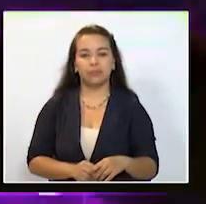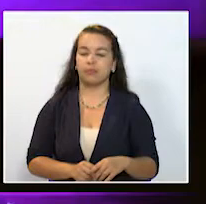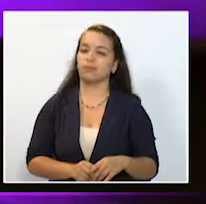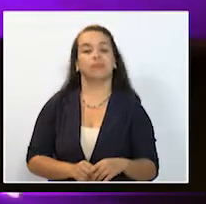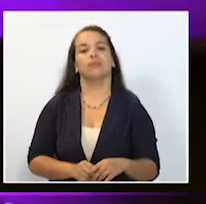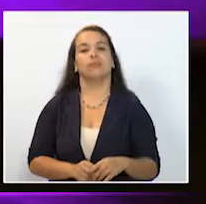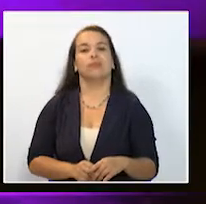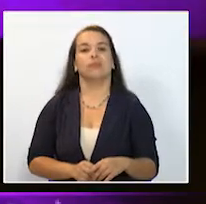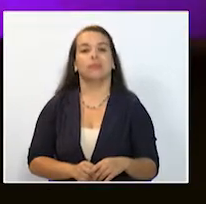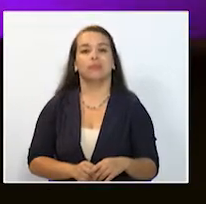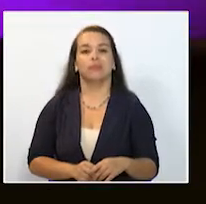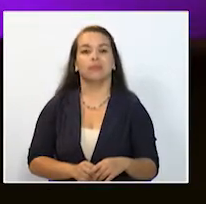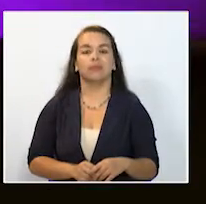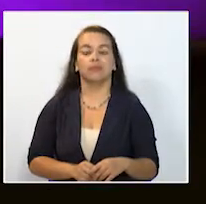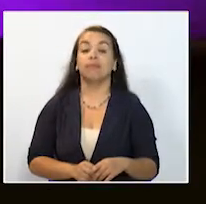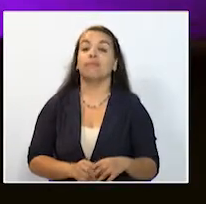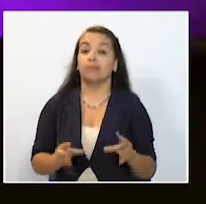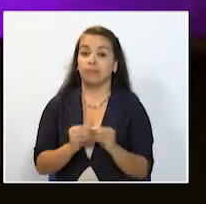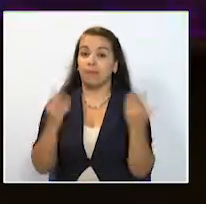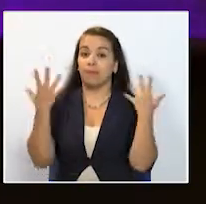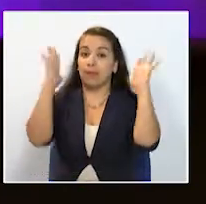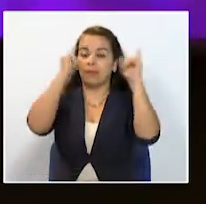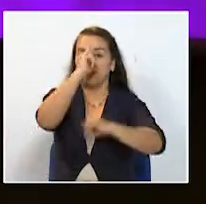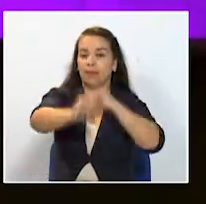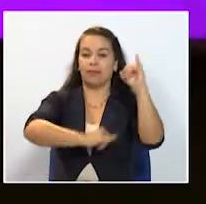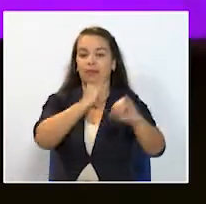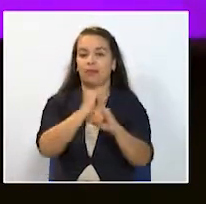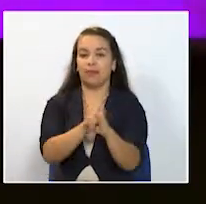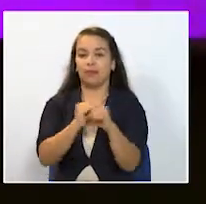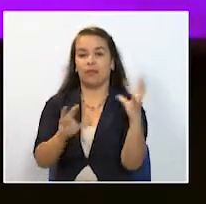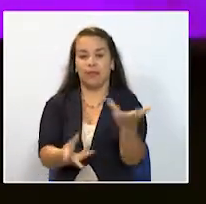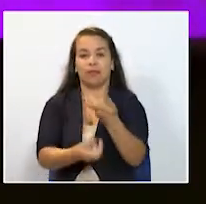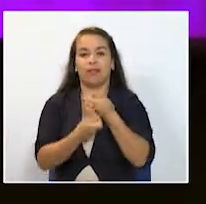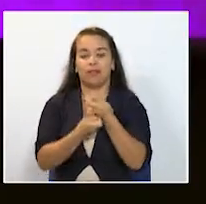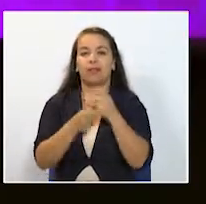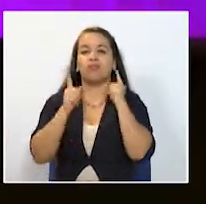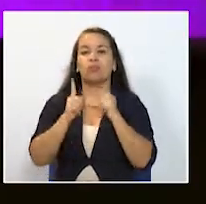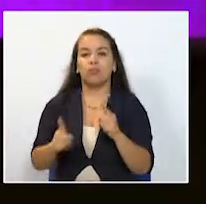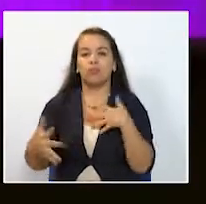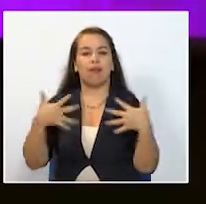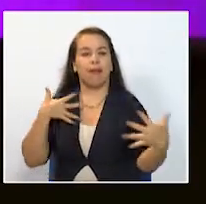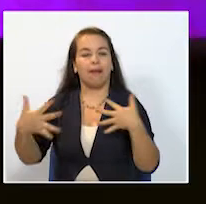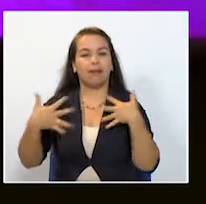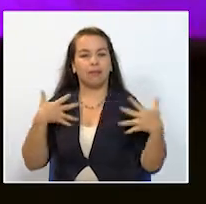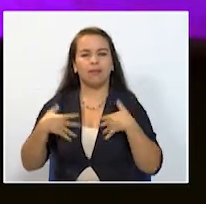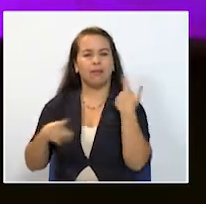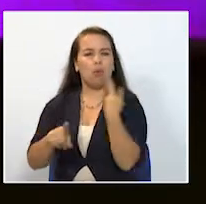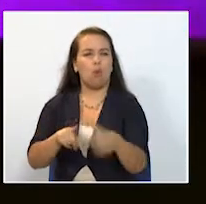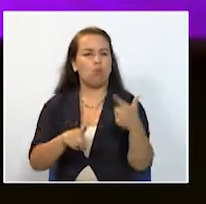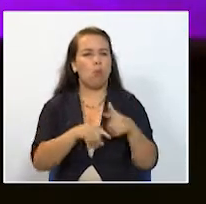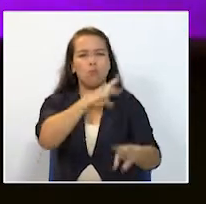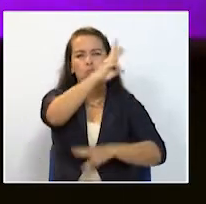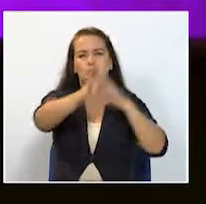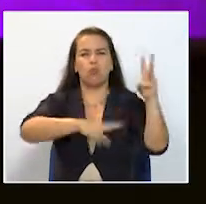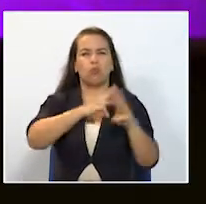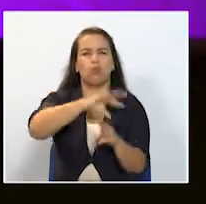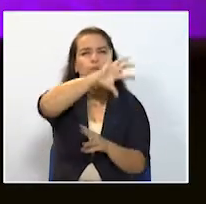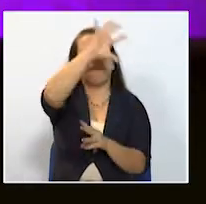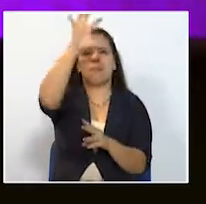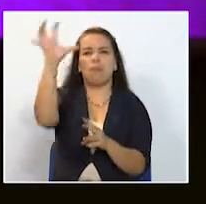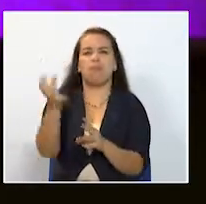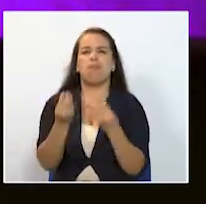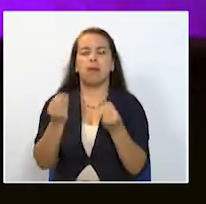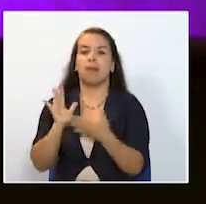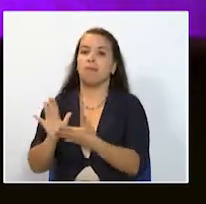Y también el Festival Internacional de Artes trae artistas de diferentes partes del mundo para así mostrar